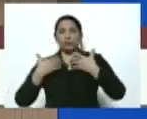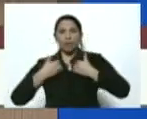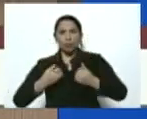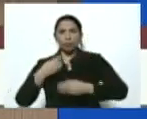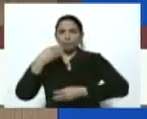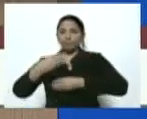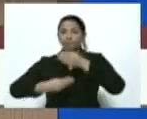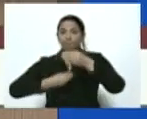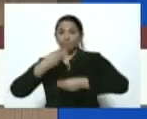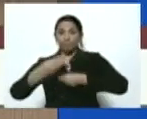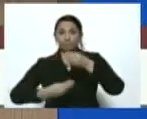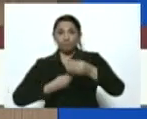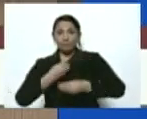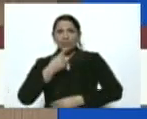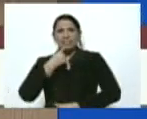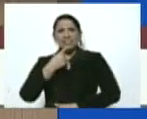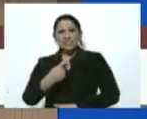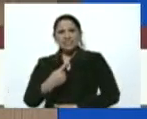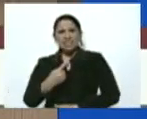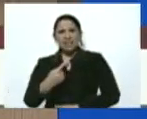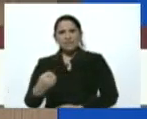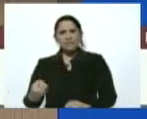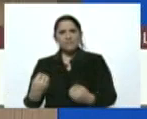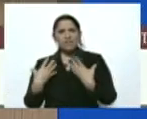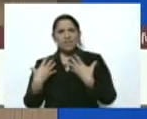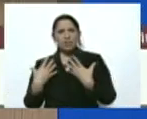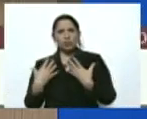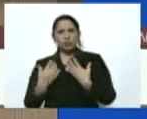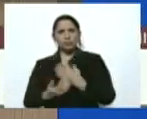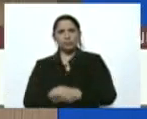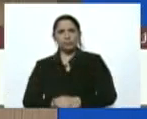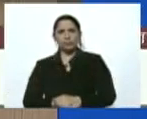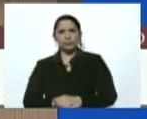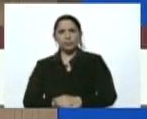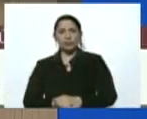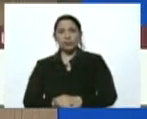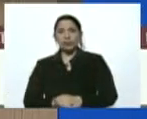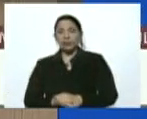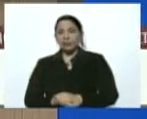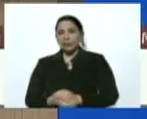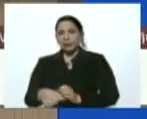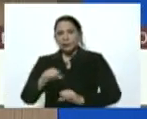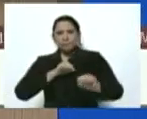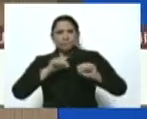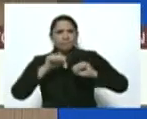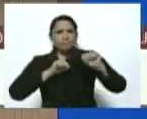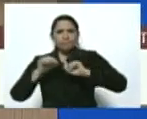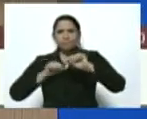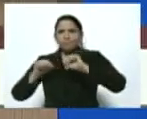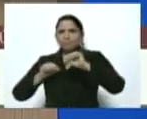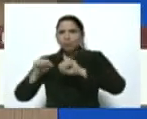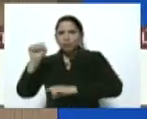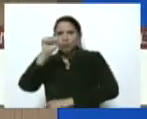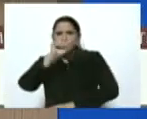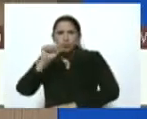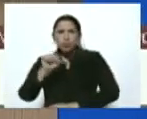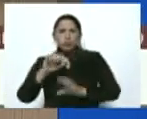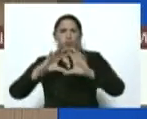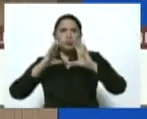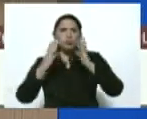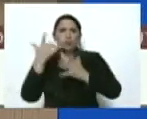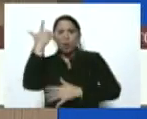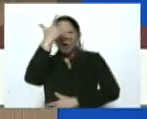realizó decía que el virus se está trasladando al sur del mundo a